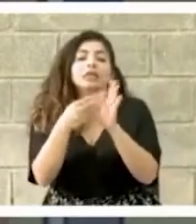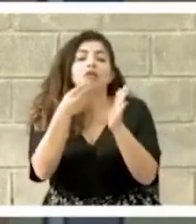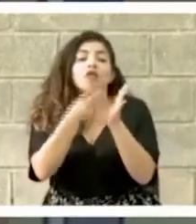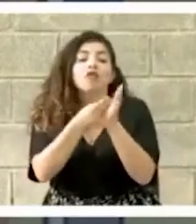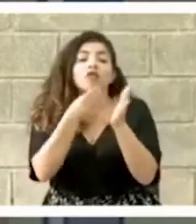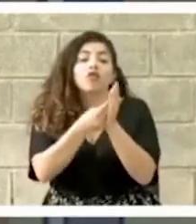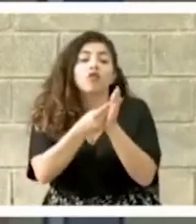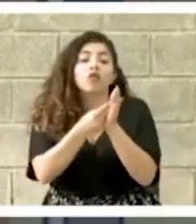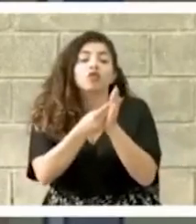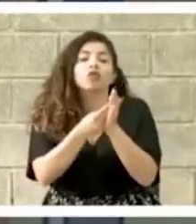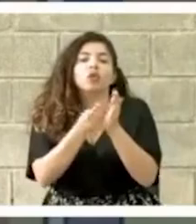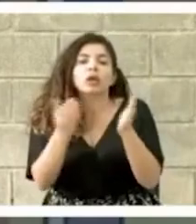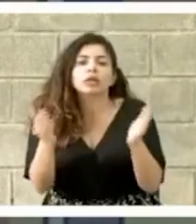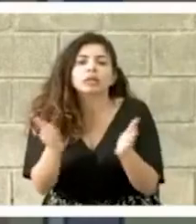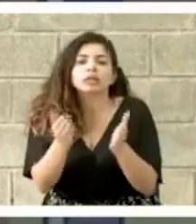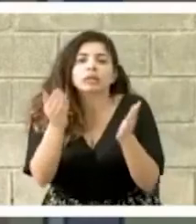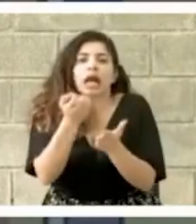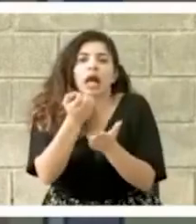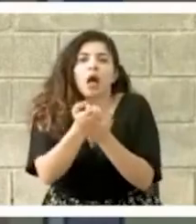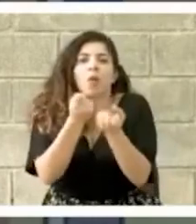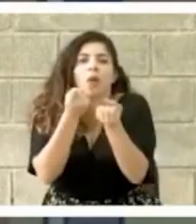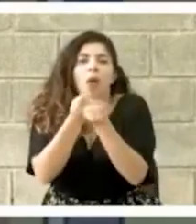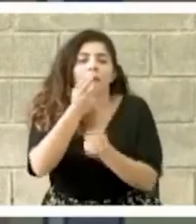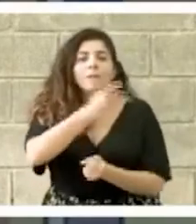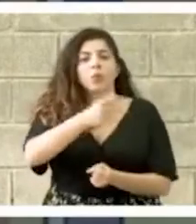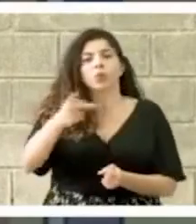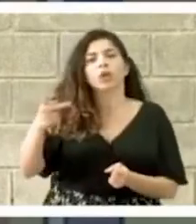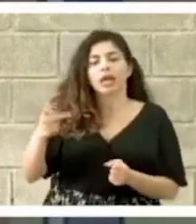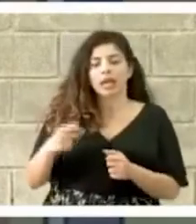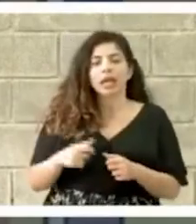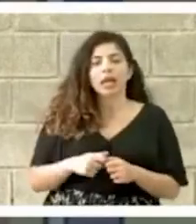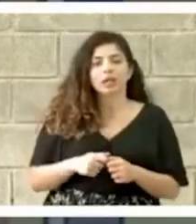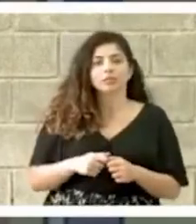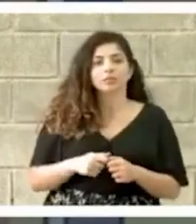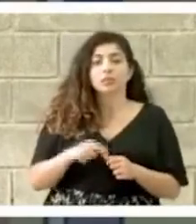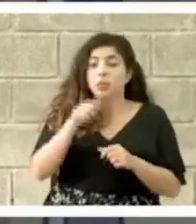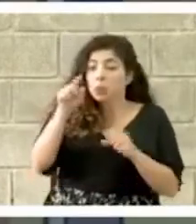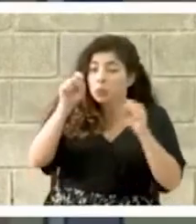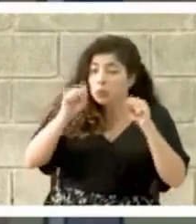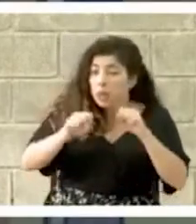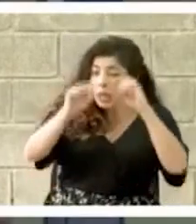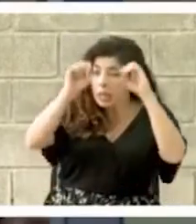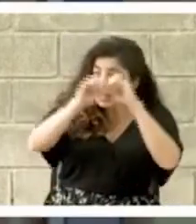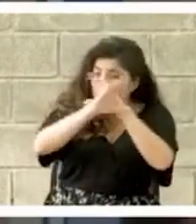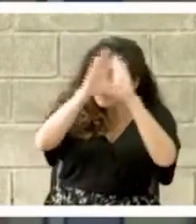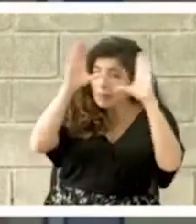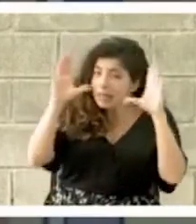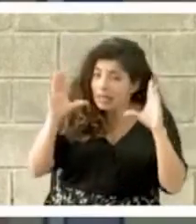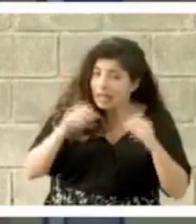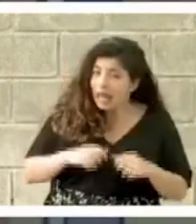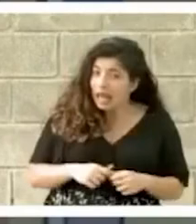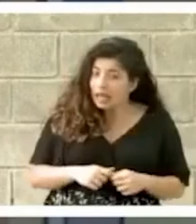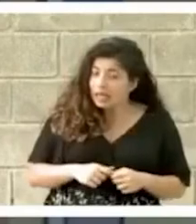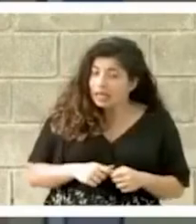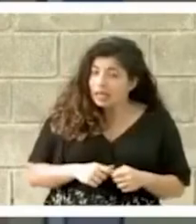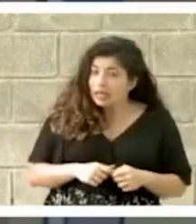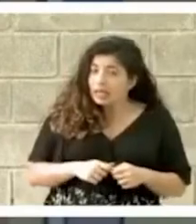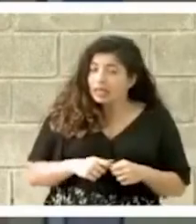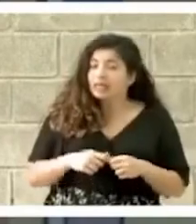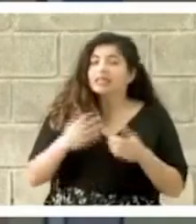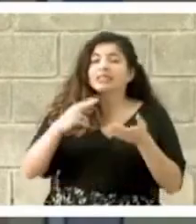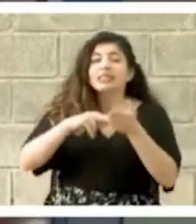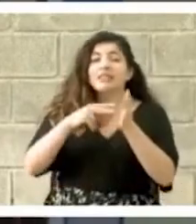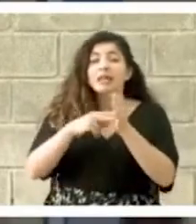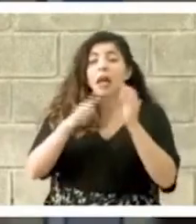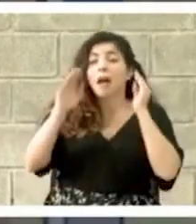económico para Punta Arenas. Se podrán imaginar lo que representa